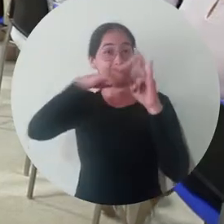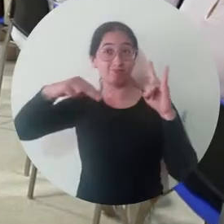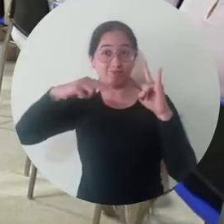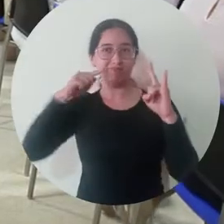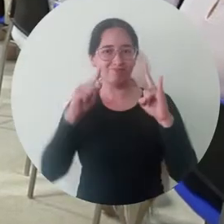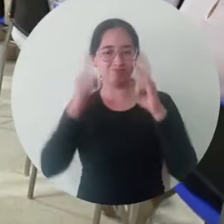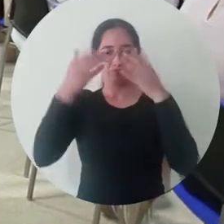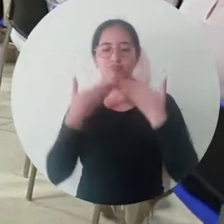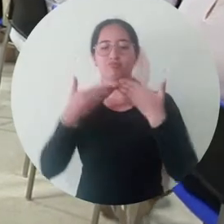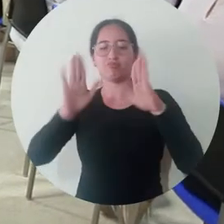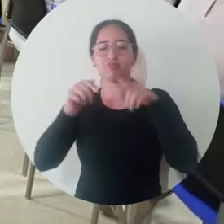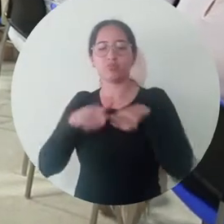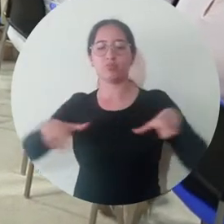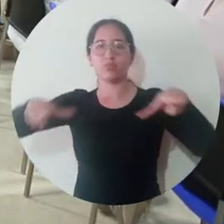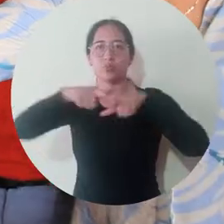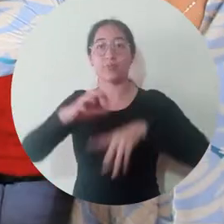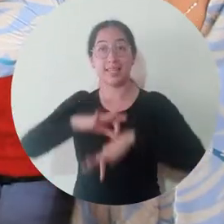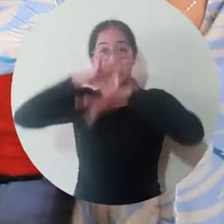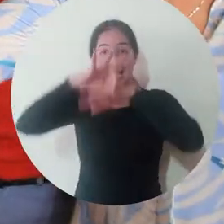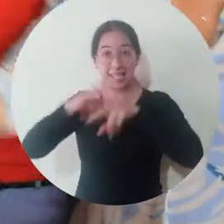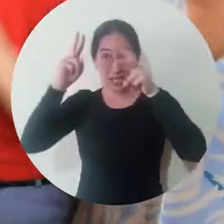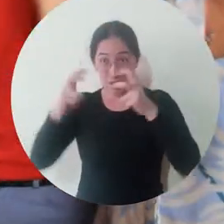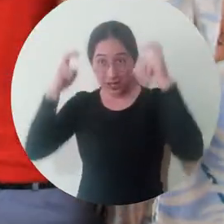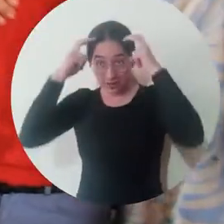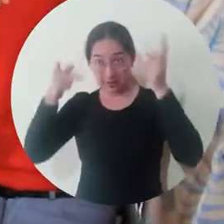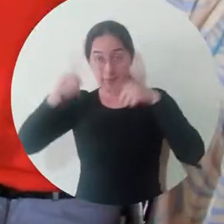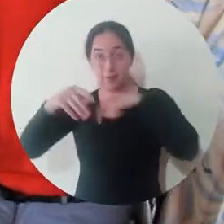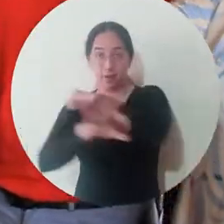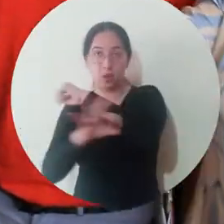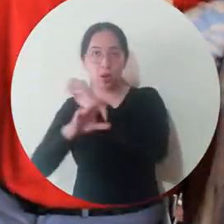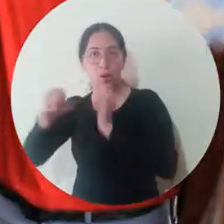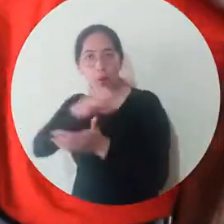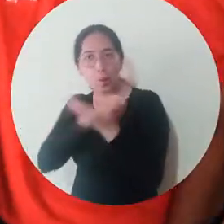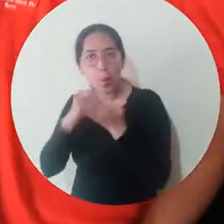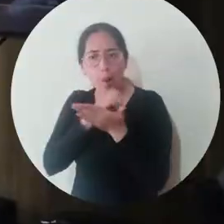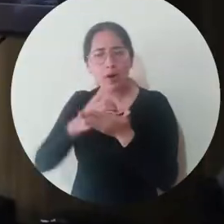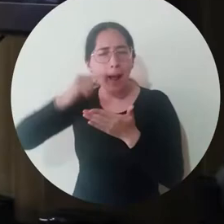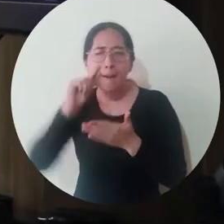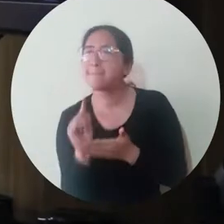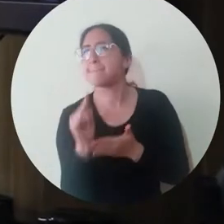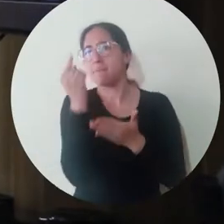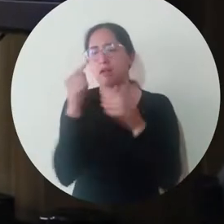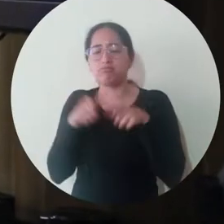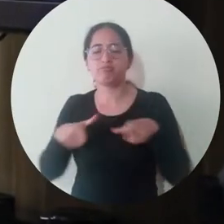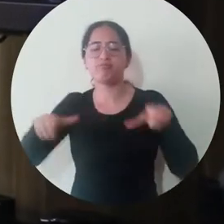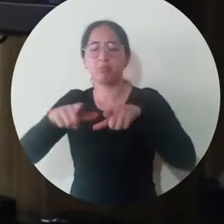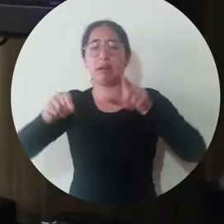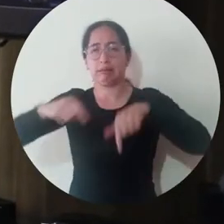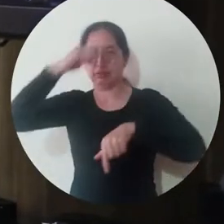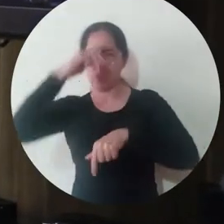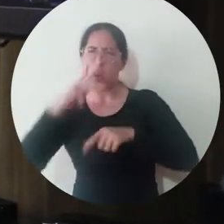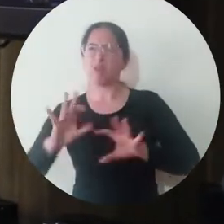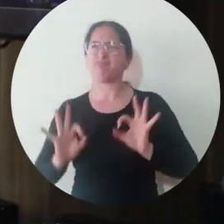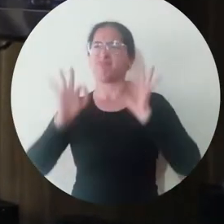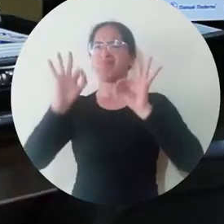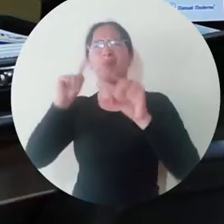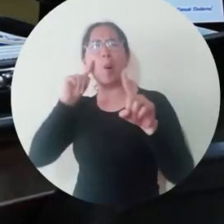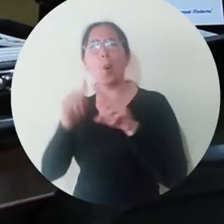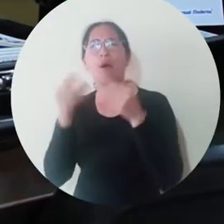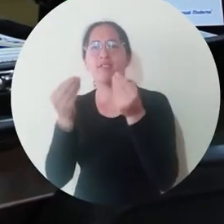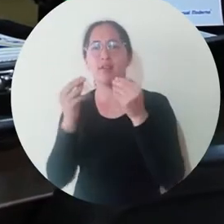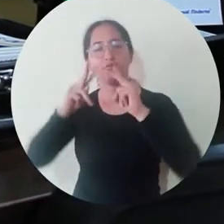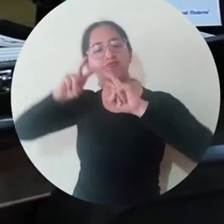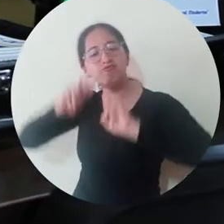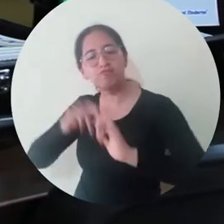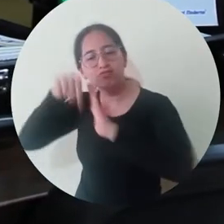La Universidad del Magdalena inauguró el Laboratorio de Neurociencias Cognitivas y Psicobiología que se convierte en el primero de alta tecnología en